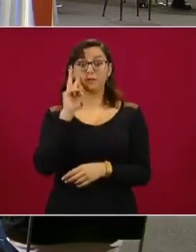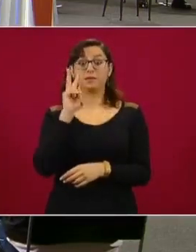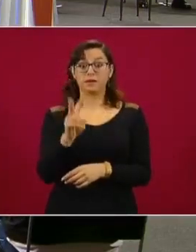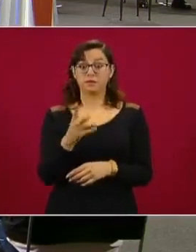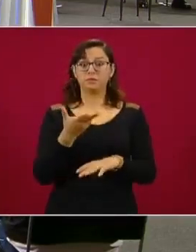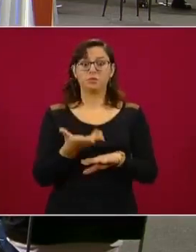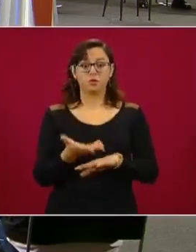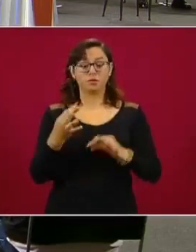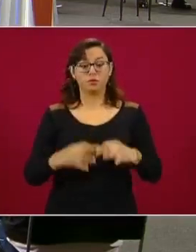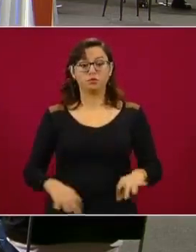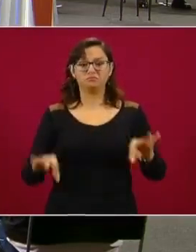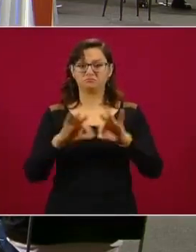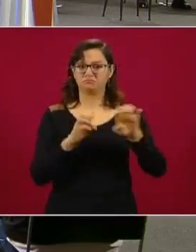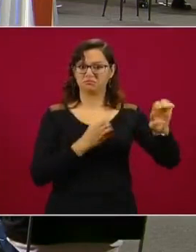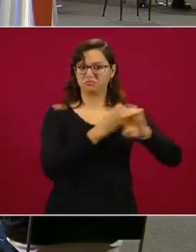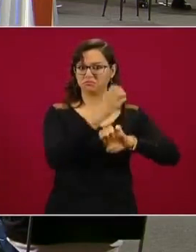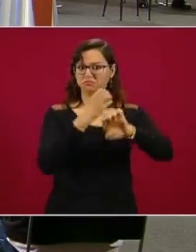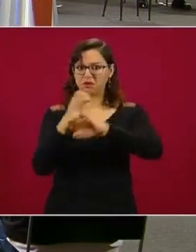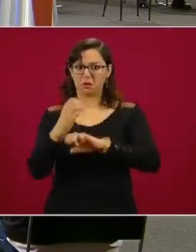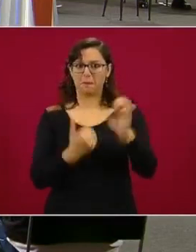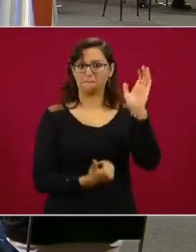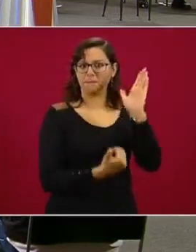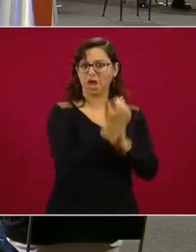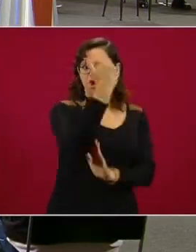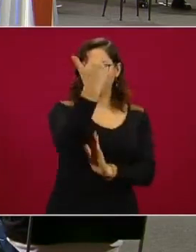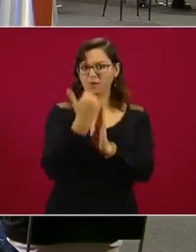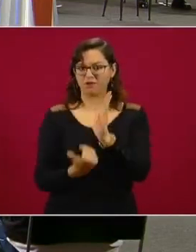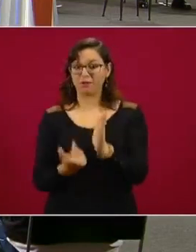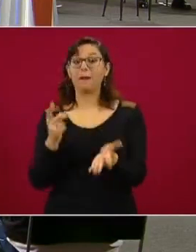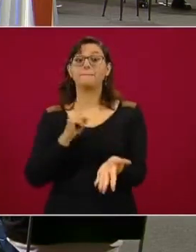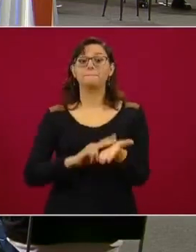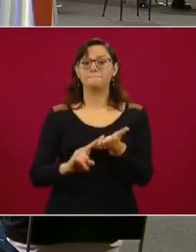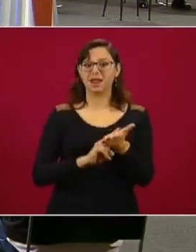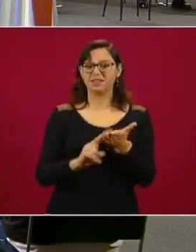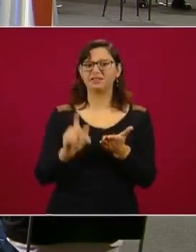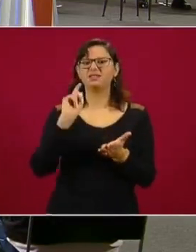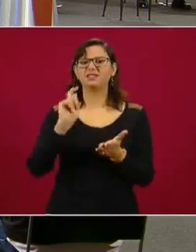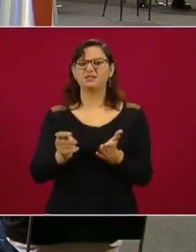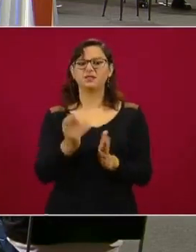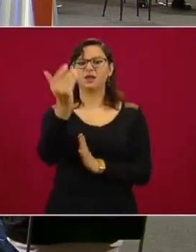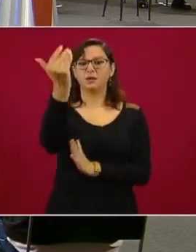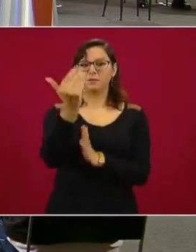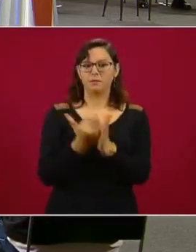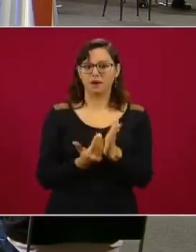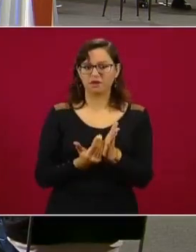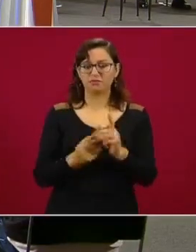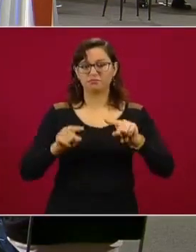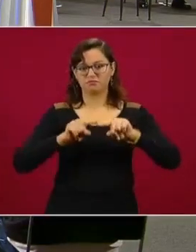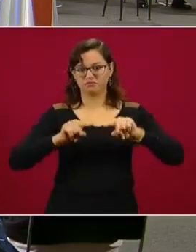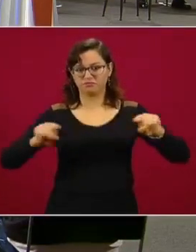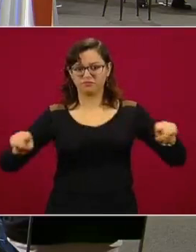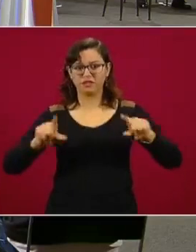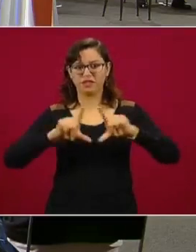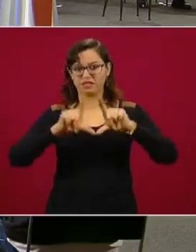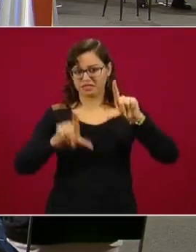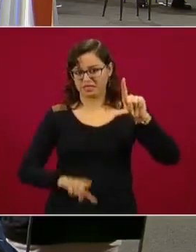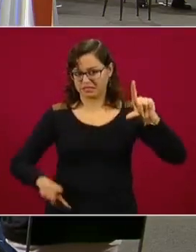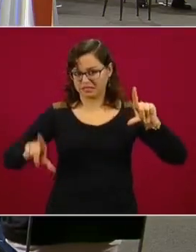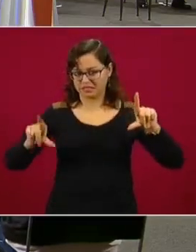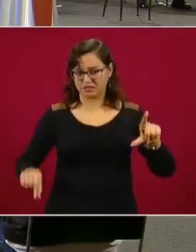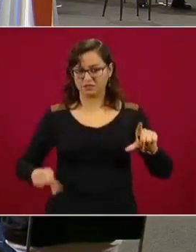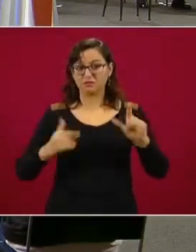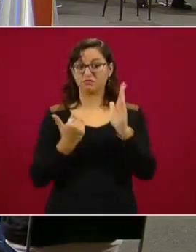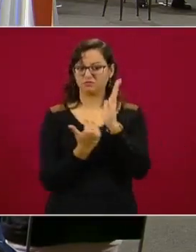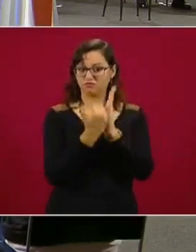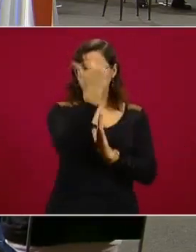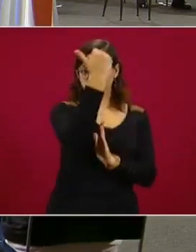variación por estados. En estos estados marcados con verde ha bajado, esta es la media nacional y aquí ha